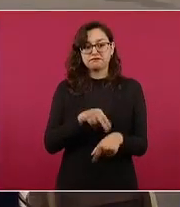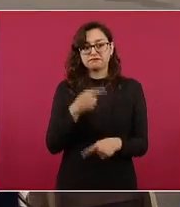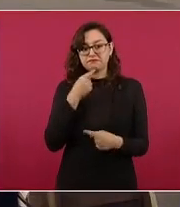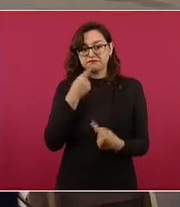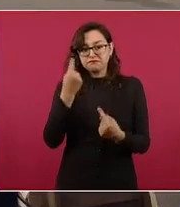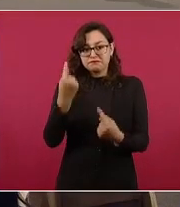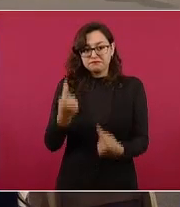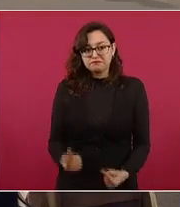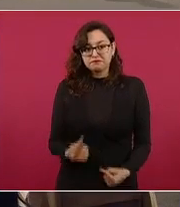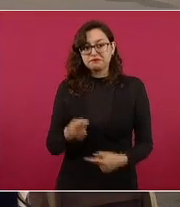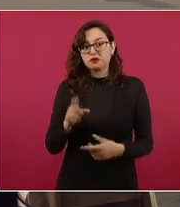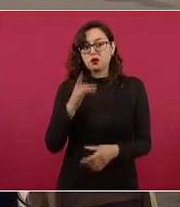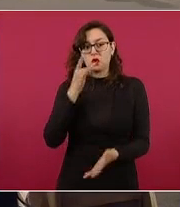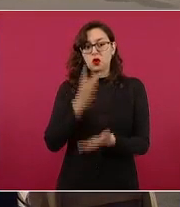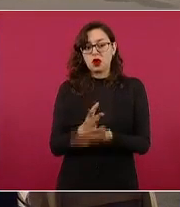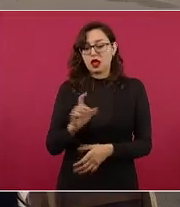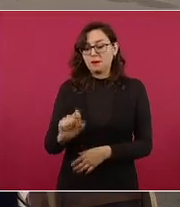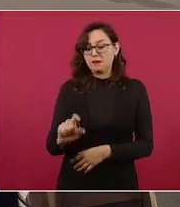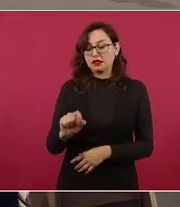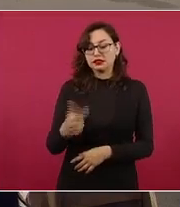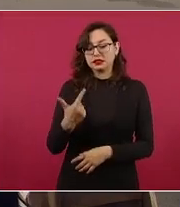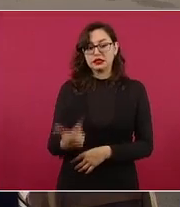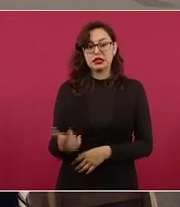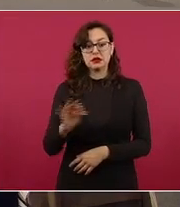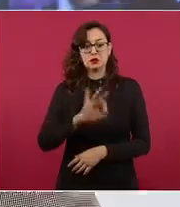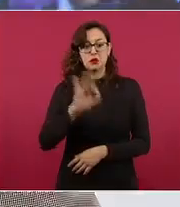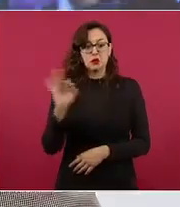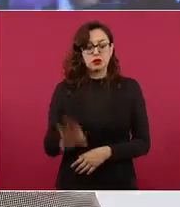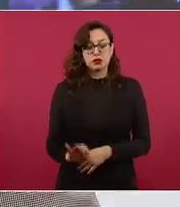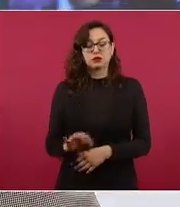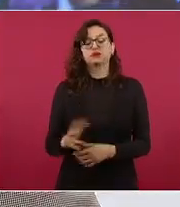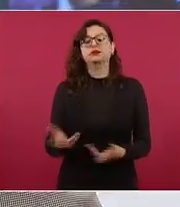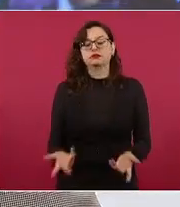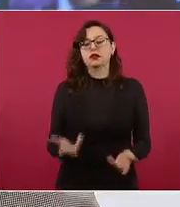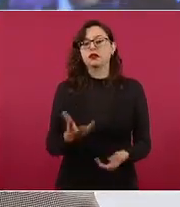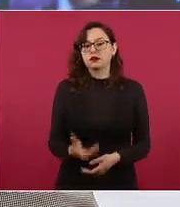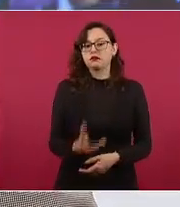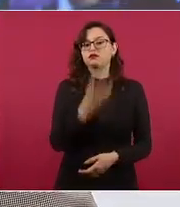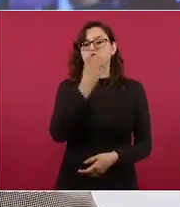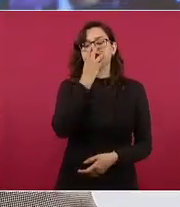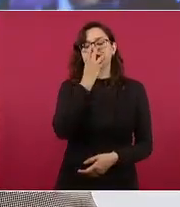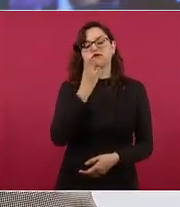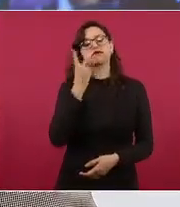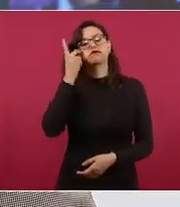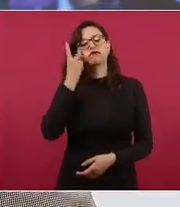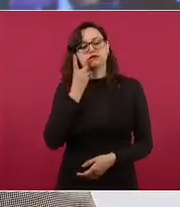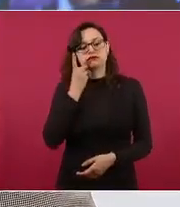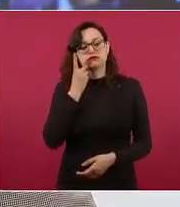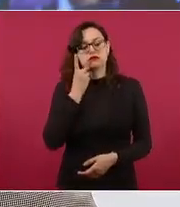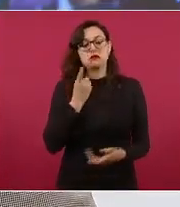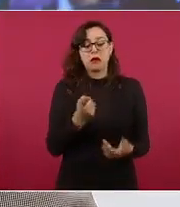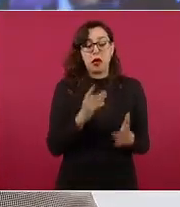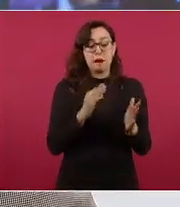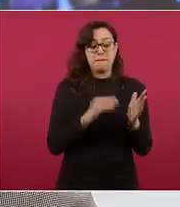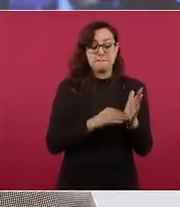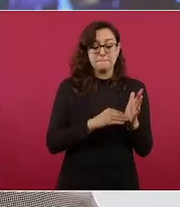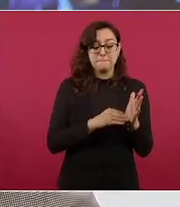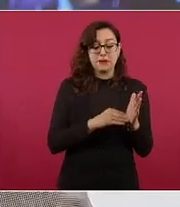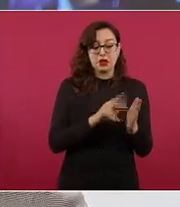por ciento y en mayor cuantía, anestesiología de mil 297 necesarios,